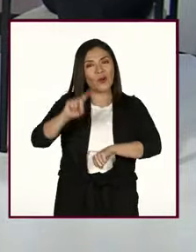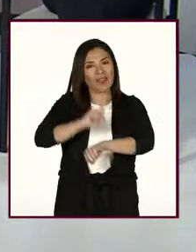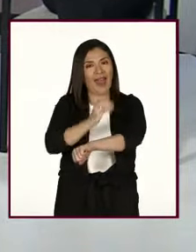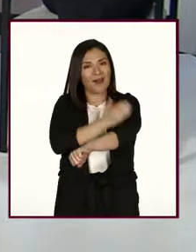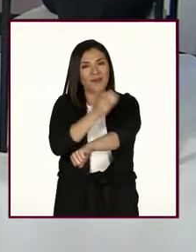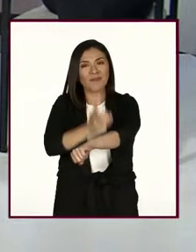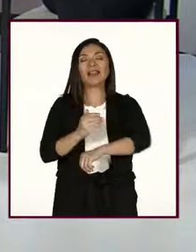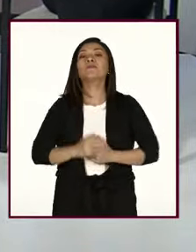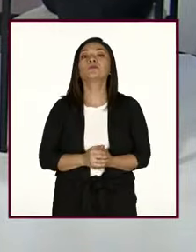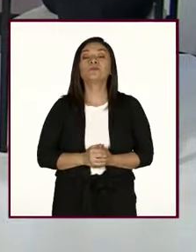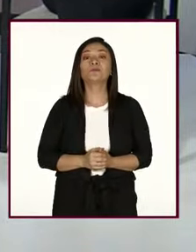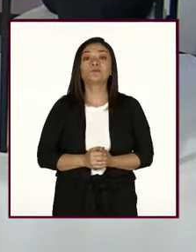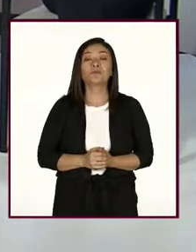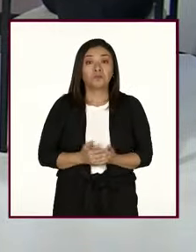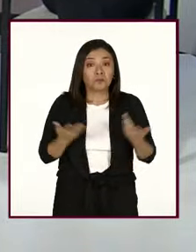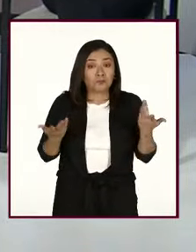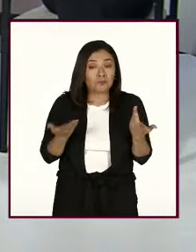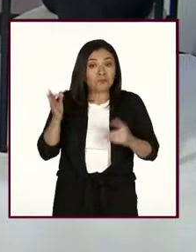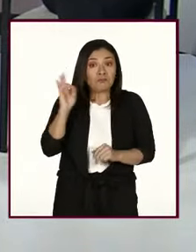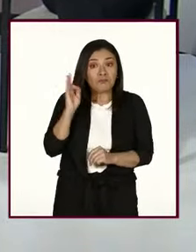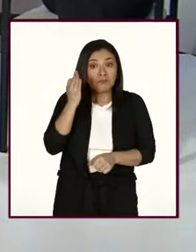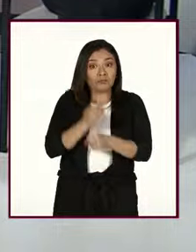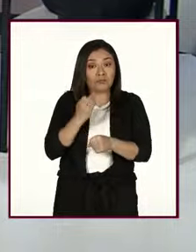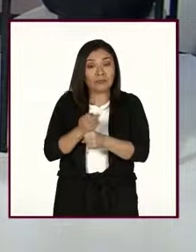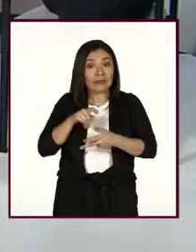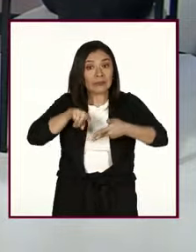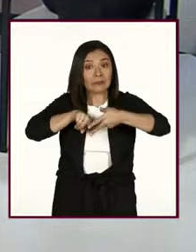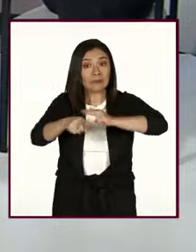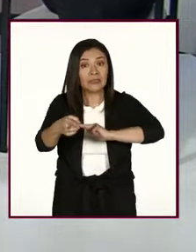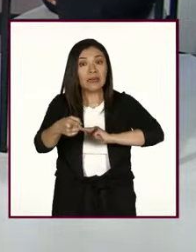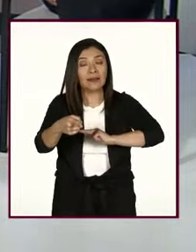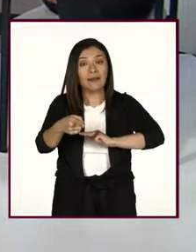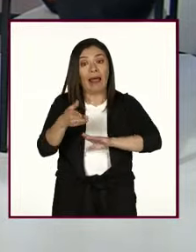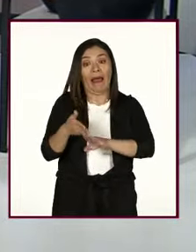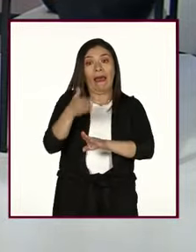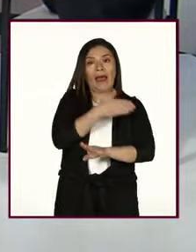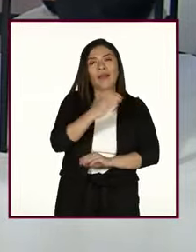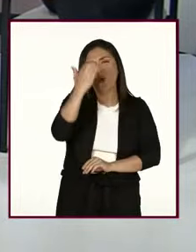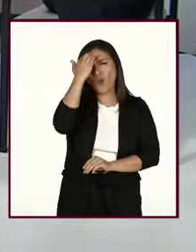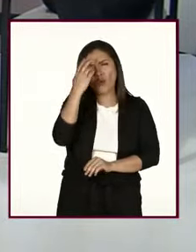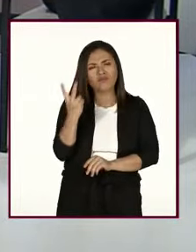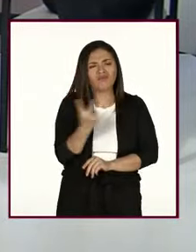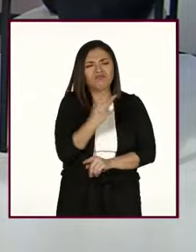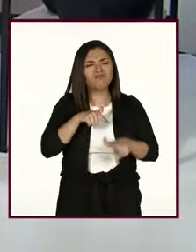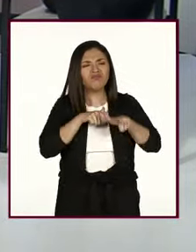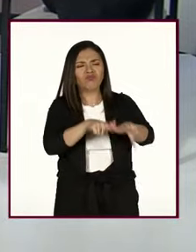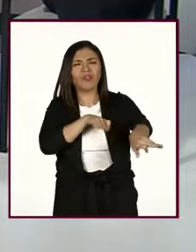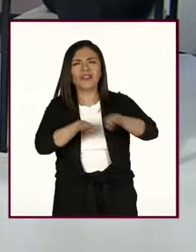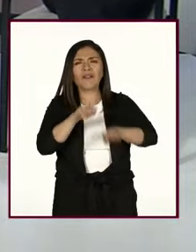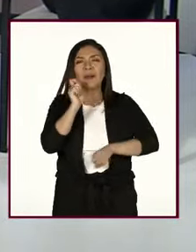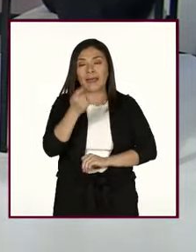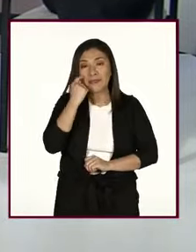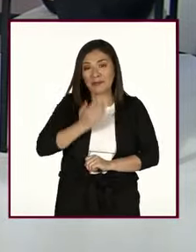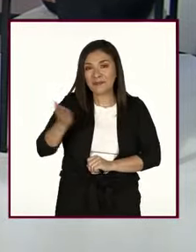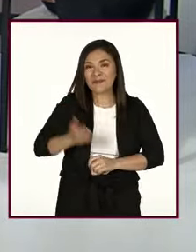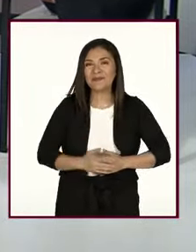acompañantes. Bueno, y si les parece bien, para iniciar, antes de iniciar, vamos a conocer la trayectoria de nuestras invitadas.